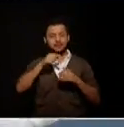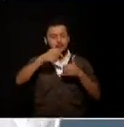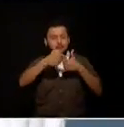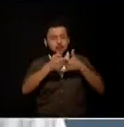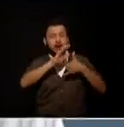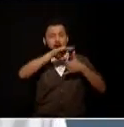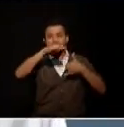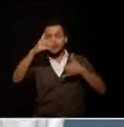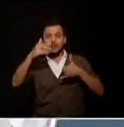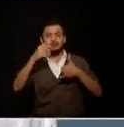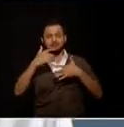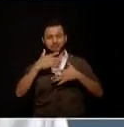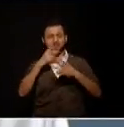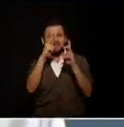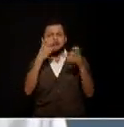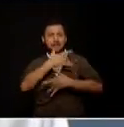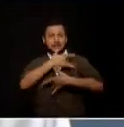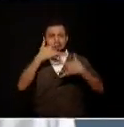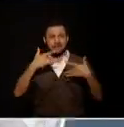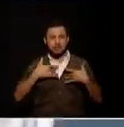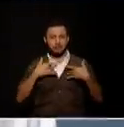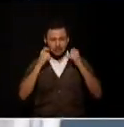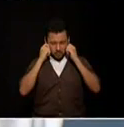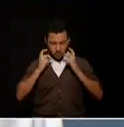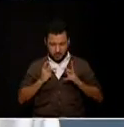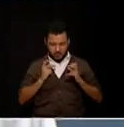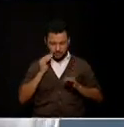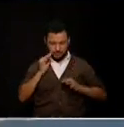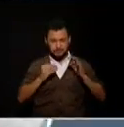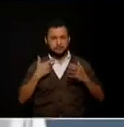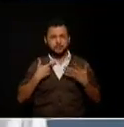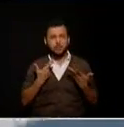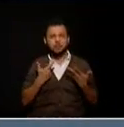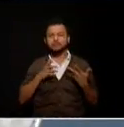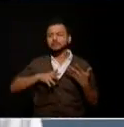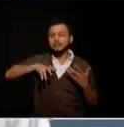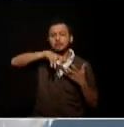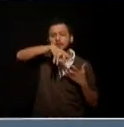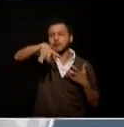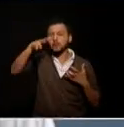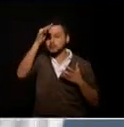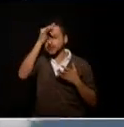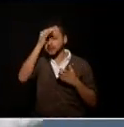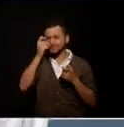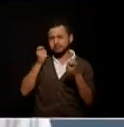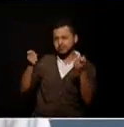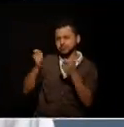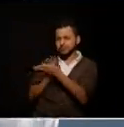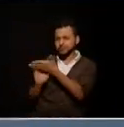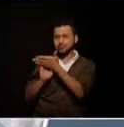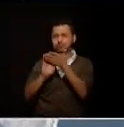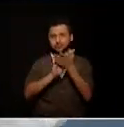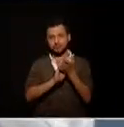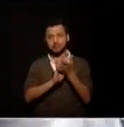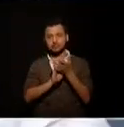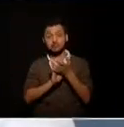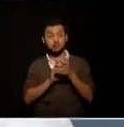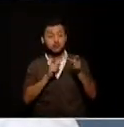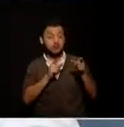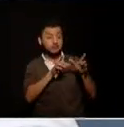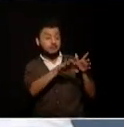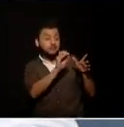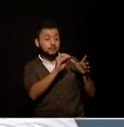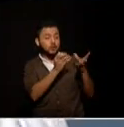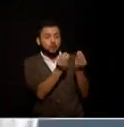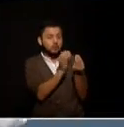evitar la corrupción en la elección de los gerentes vamos a contratar una auditoría internacional para acompañar a los municipios desde la dirección